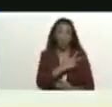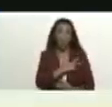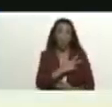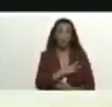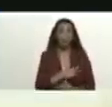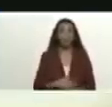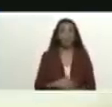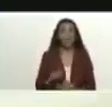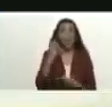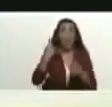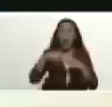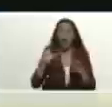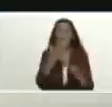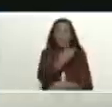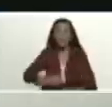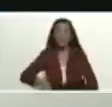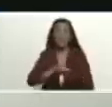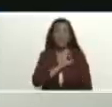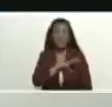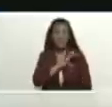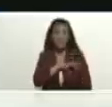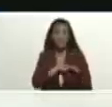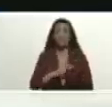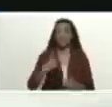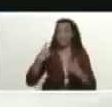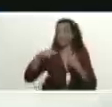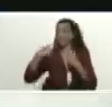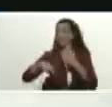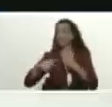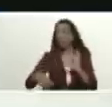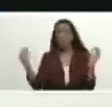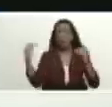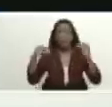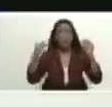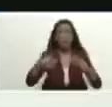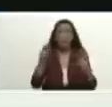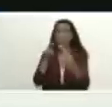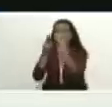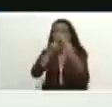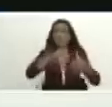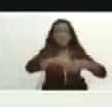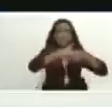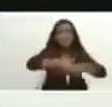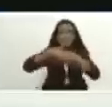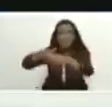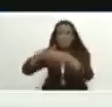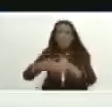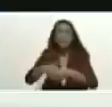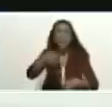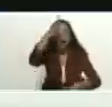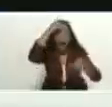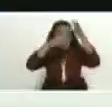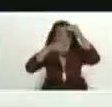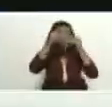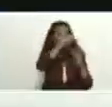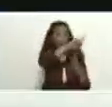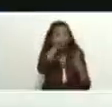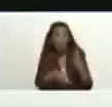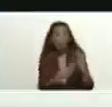Dilma Rousset entre otros en Sudamérica entre otros pude aprender mucho de ellos